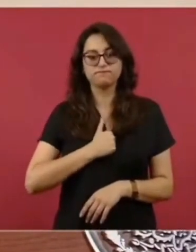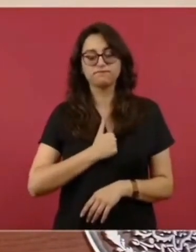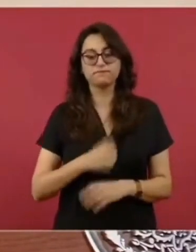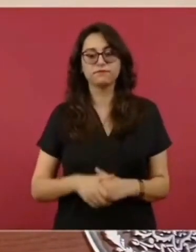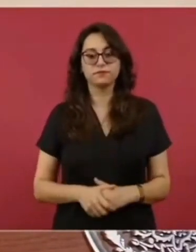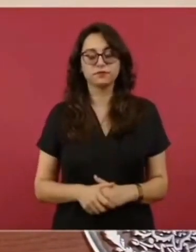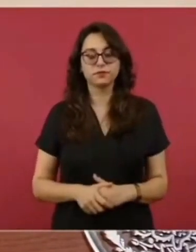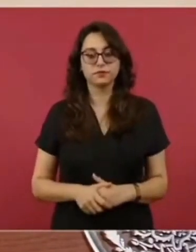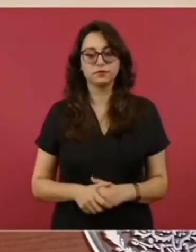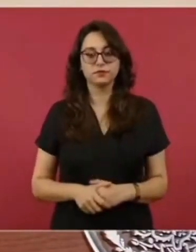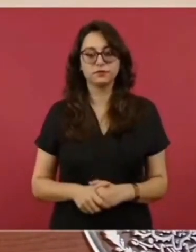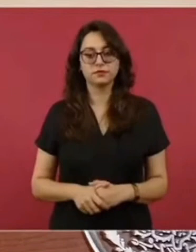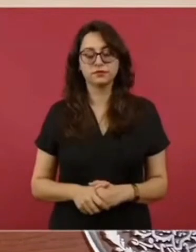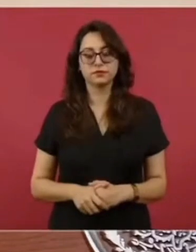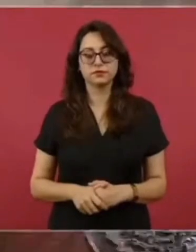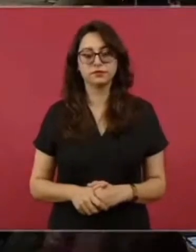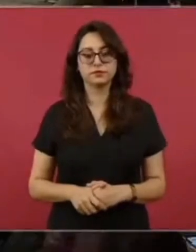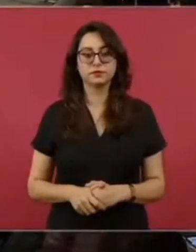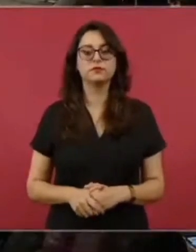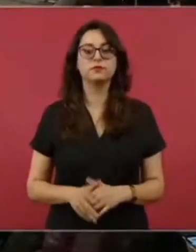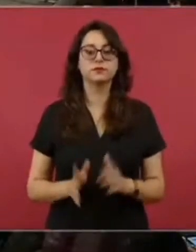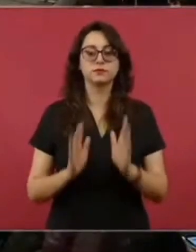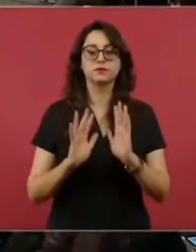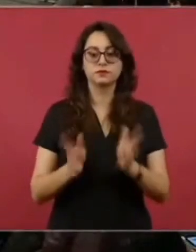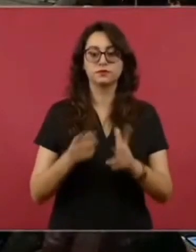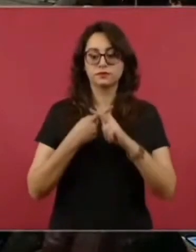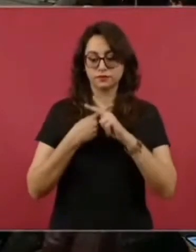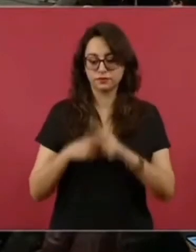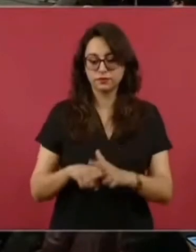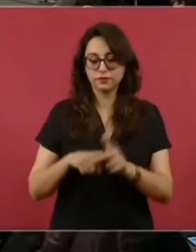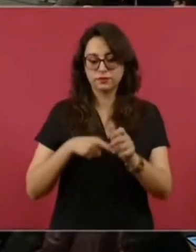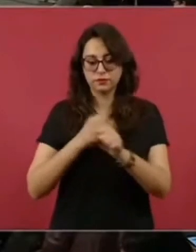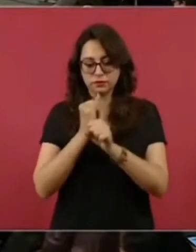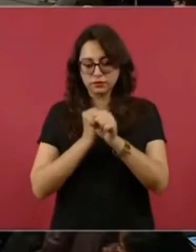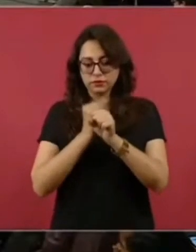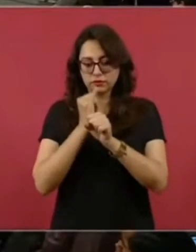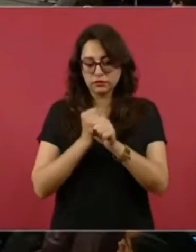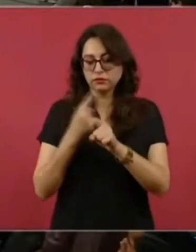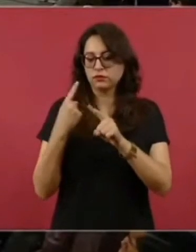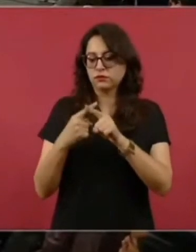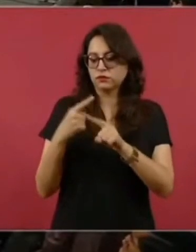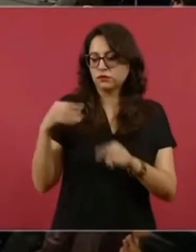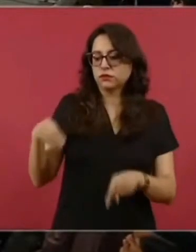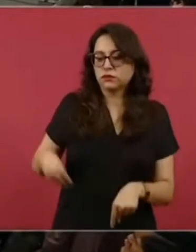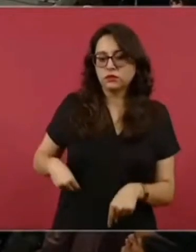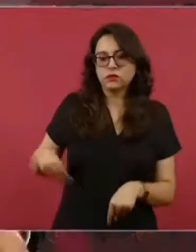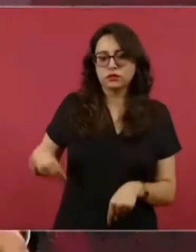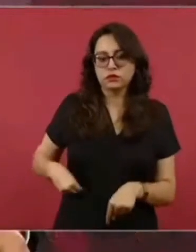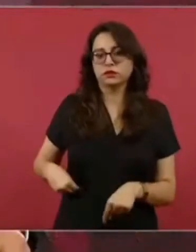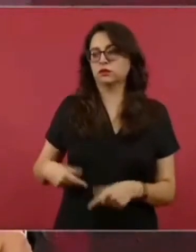entonces ya se está castigando a los responsables,